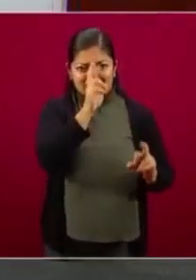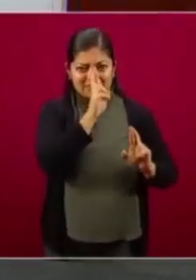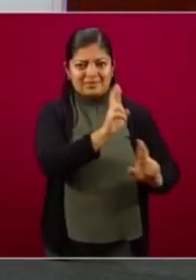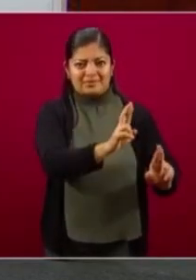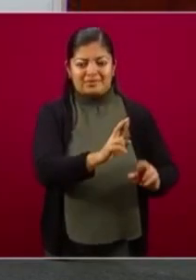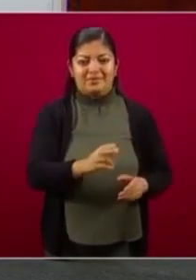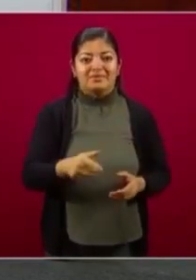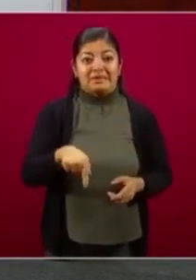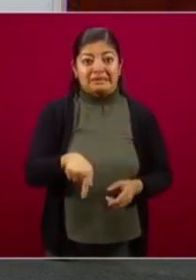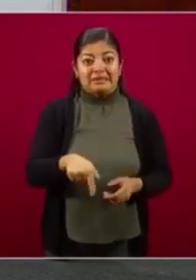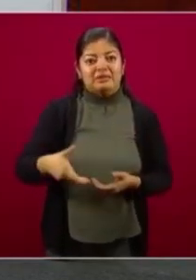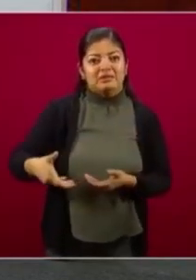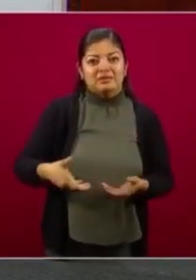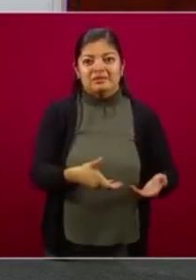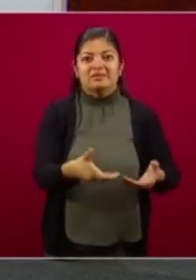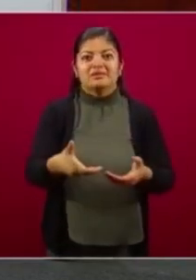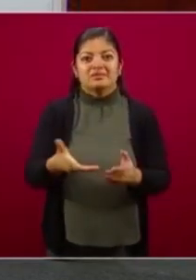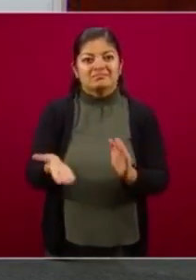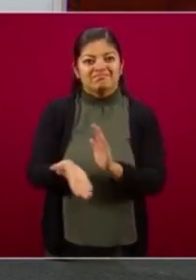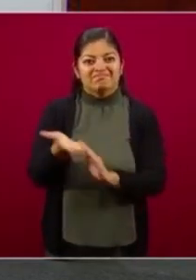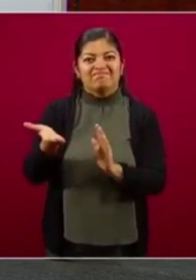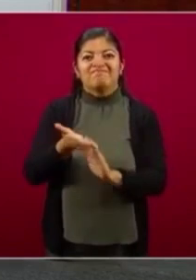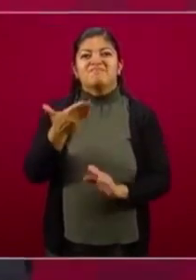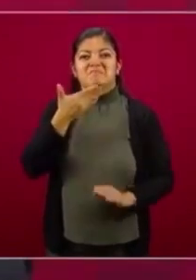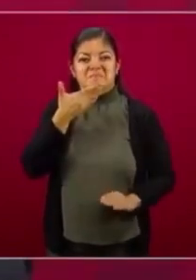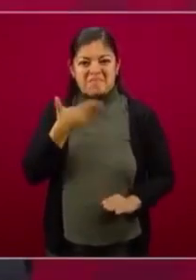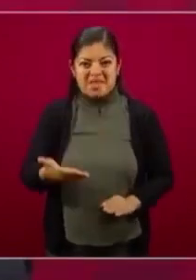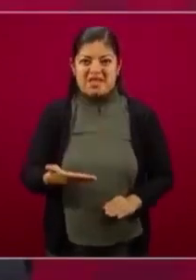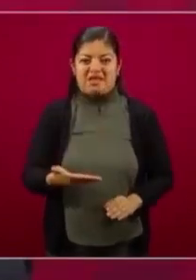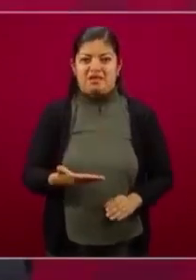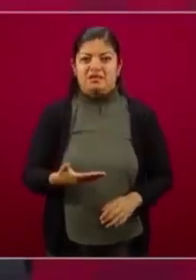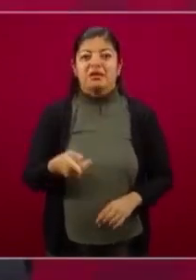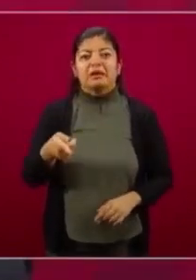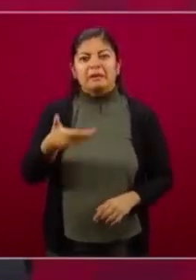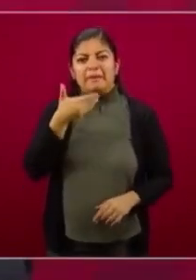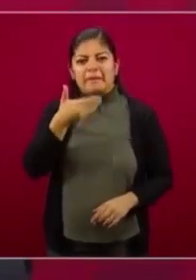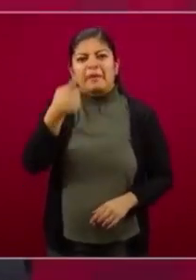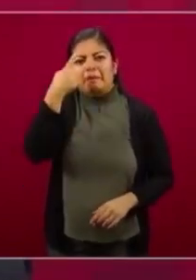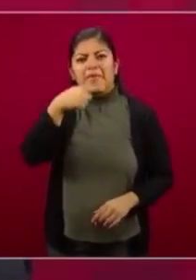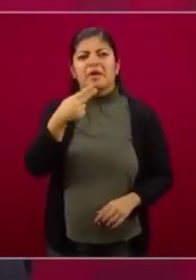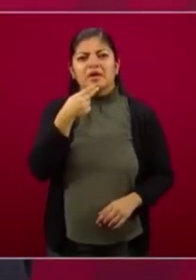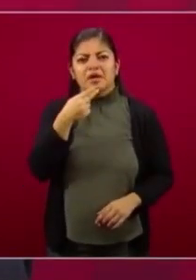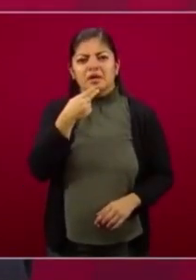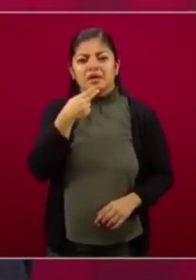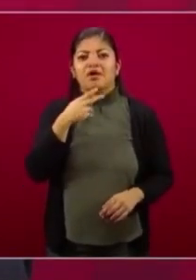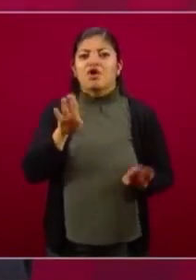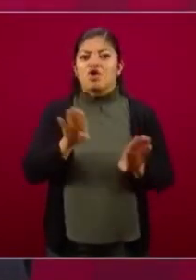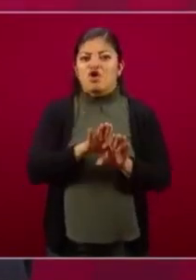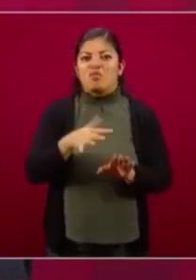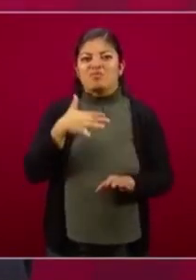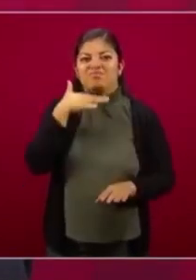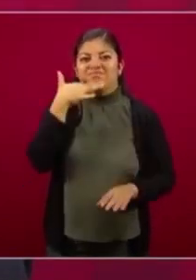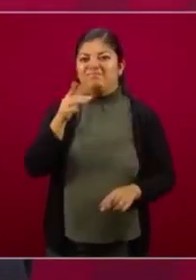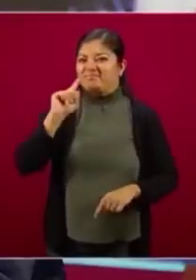hechos y libres de corrupción, hechos con manos firmes, con emoción, con talento